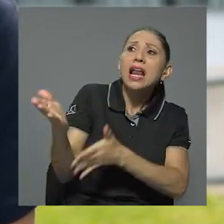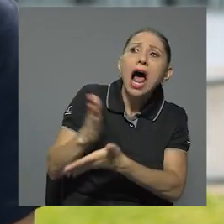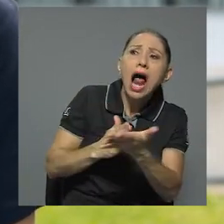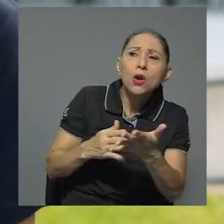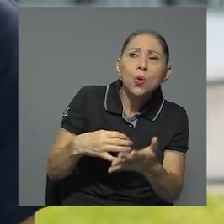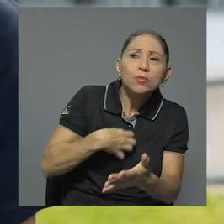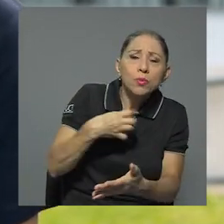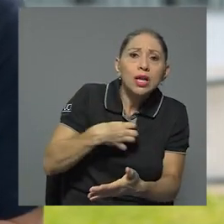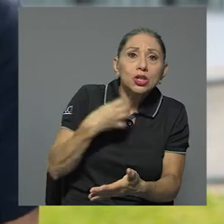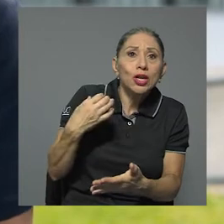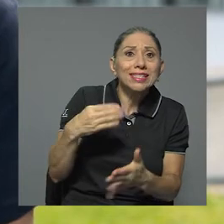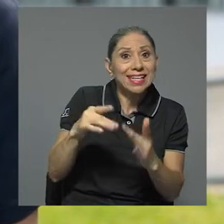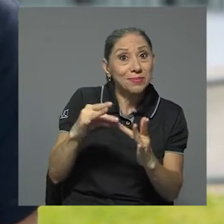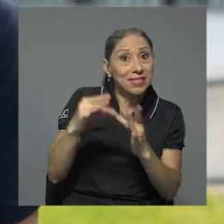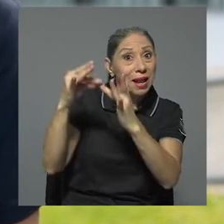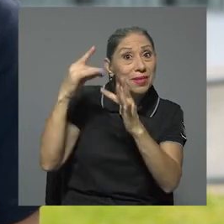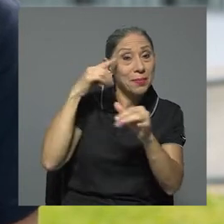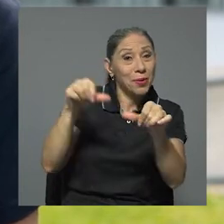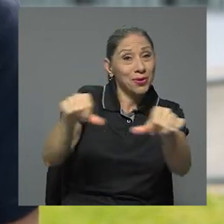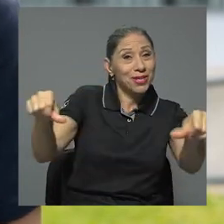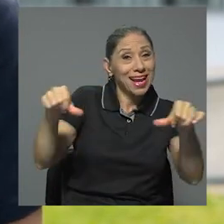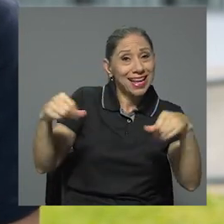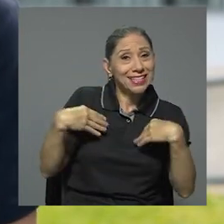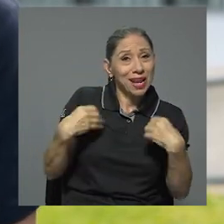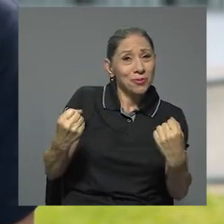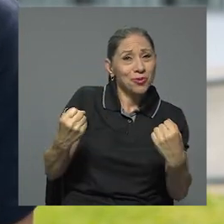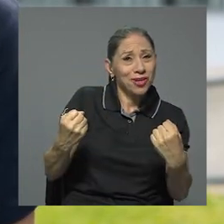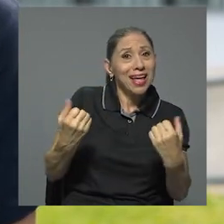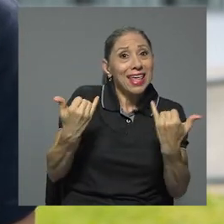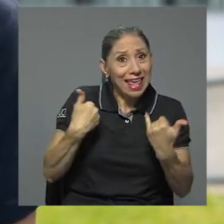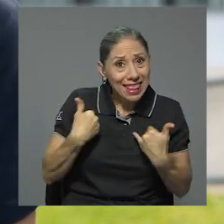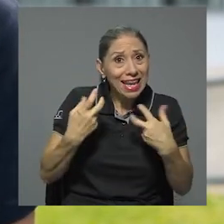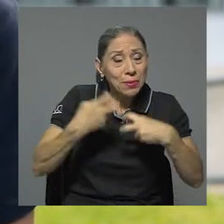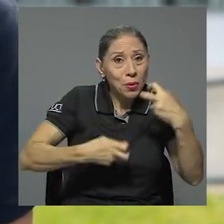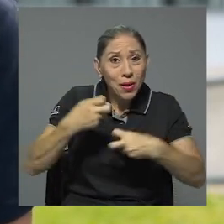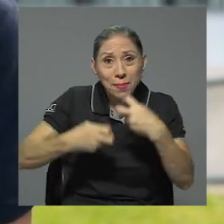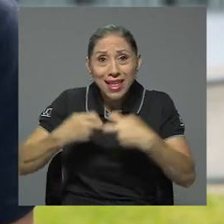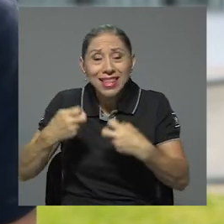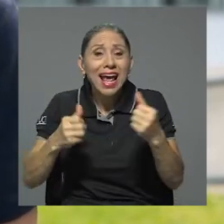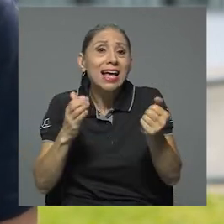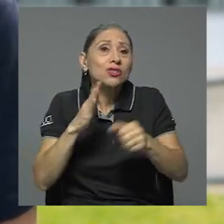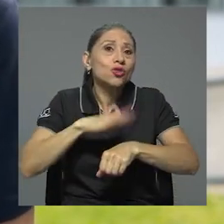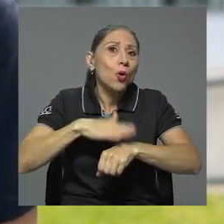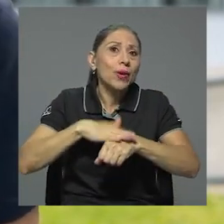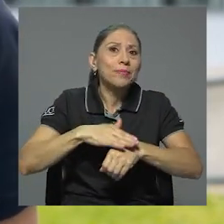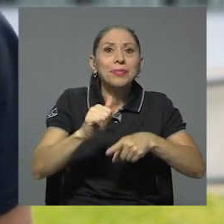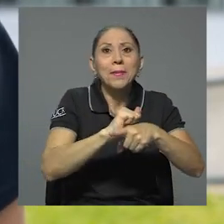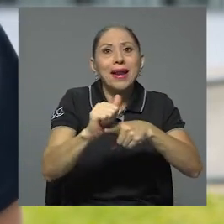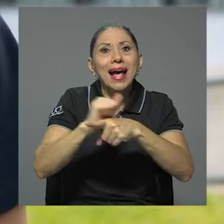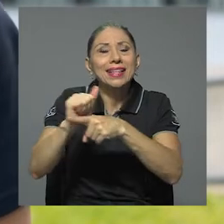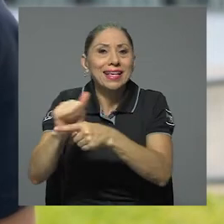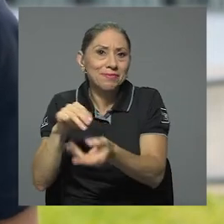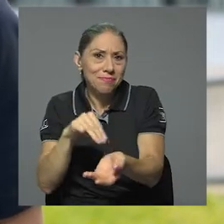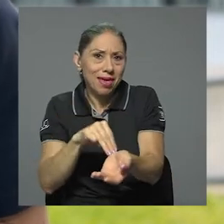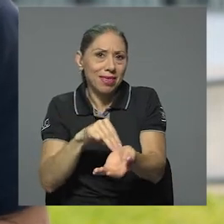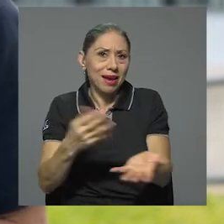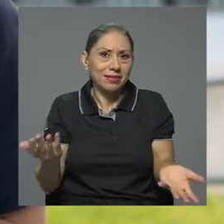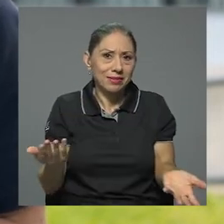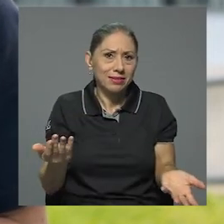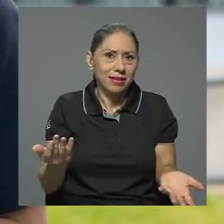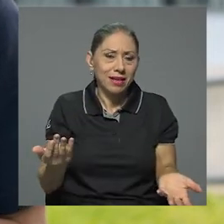salud que se encuentran en esta problemática de entrenados médicos y las prácticas médicas, valga la redundancia también.